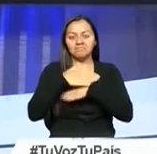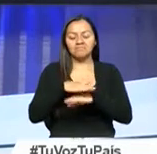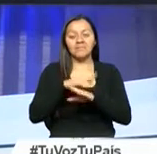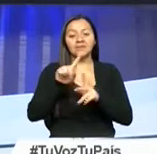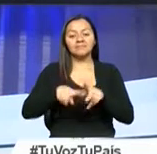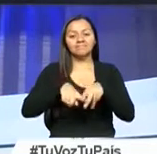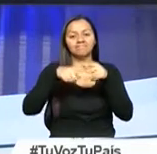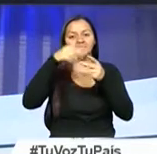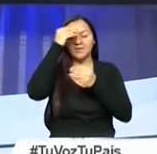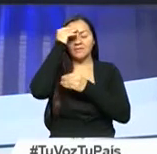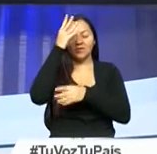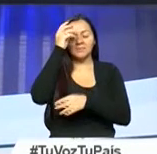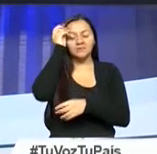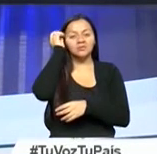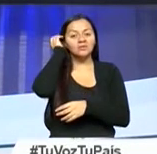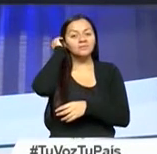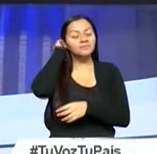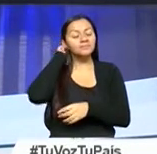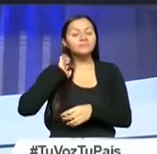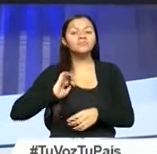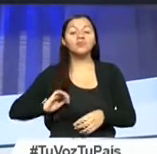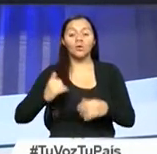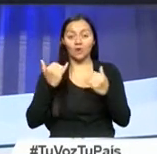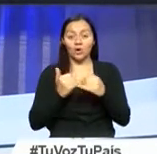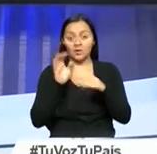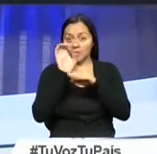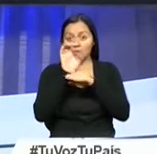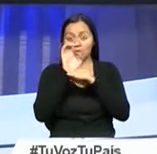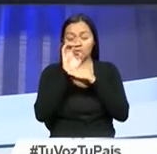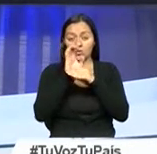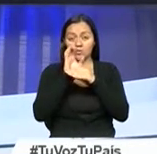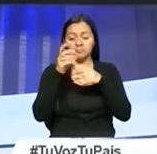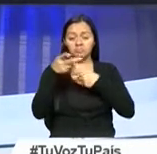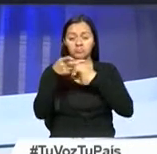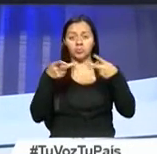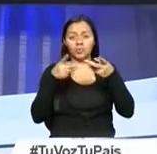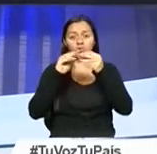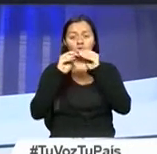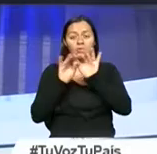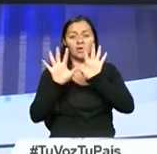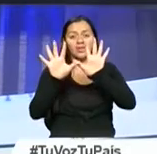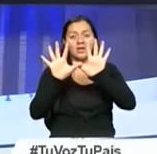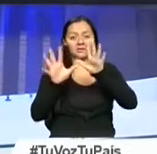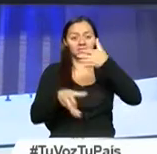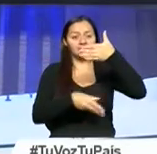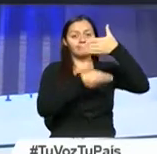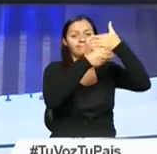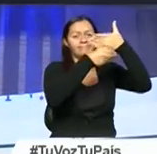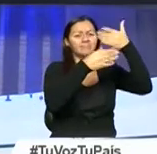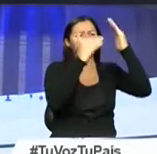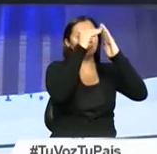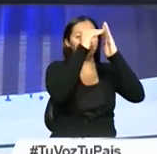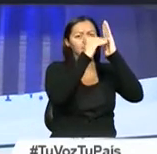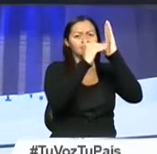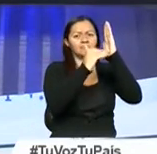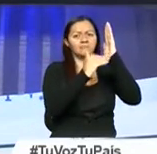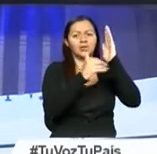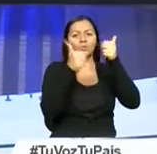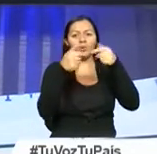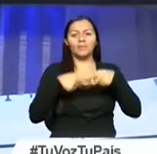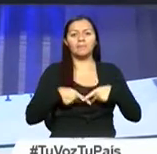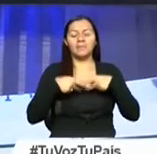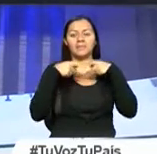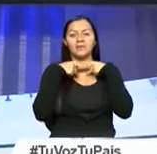Por primera vez, Ecuador se encuentra en el top 10 de los países más felices. Esto gracias a las políticas públicas del buen vivir